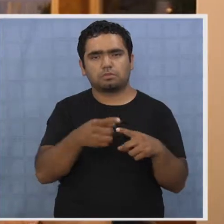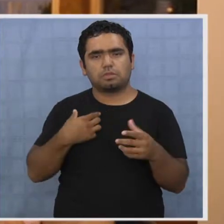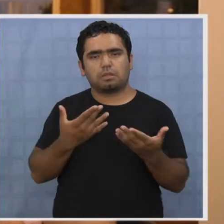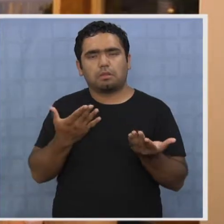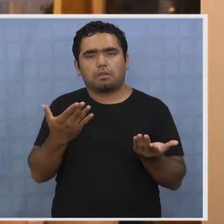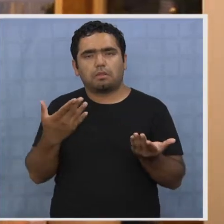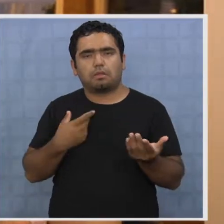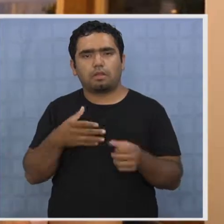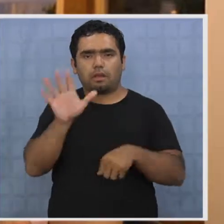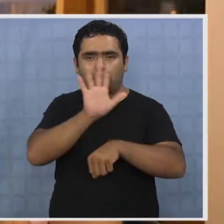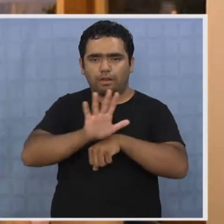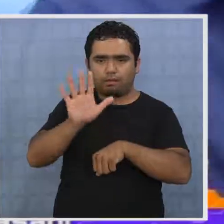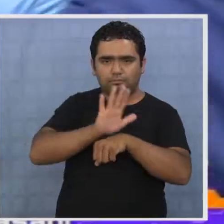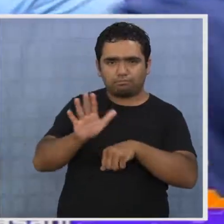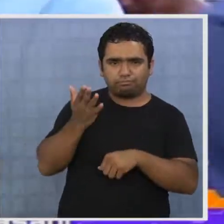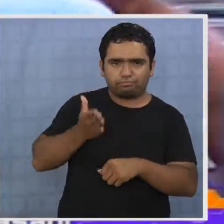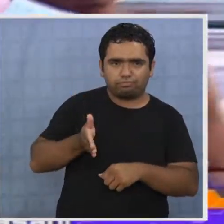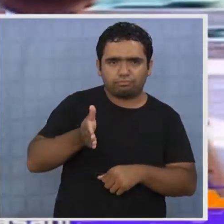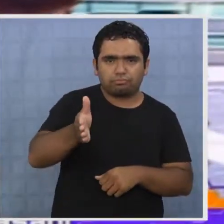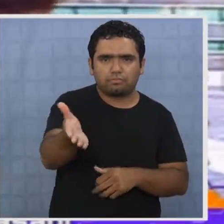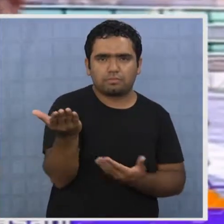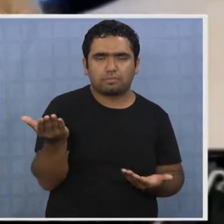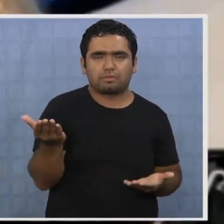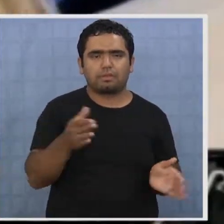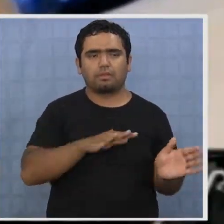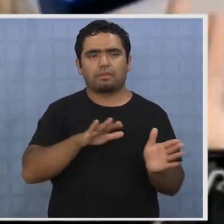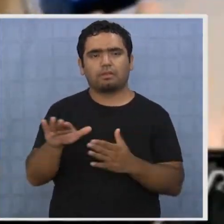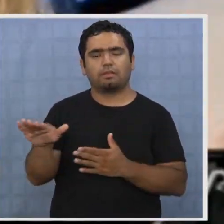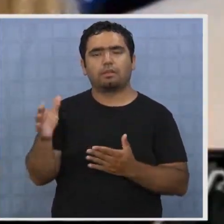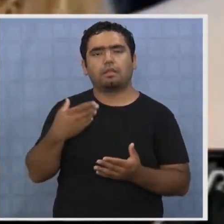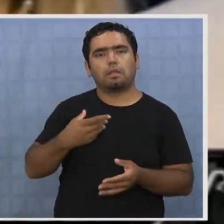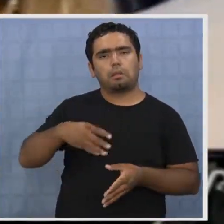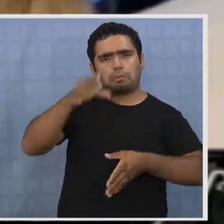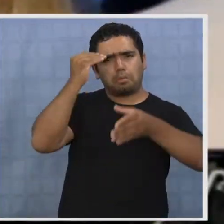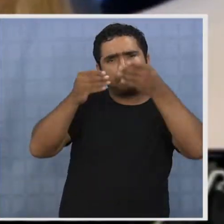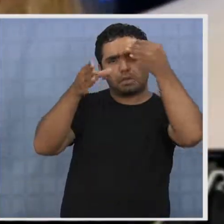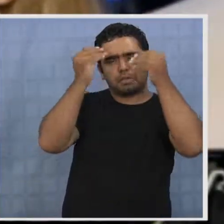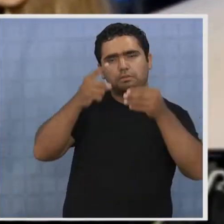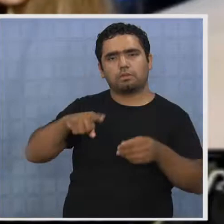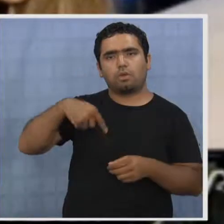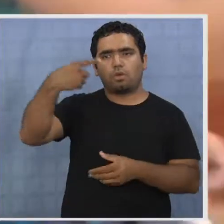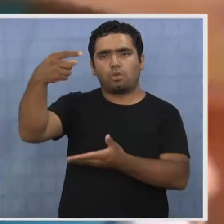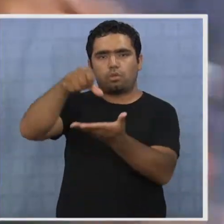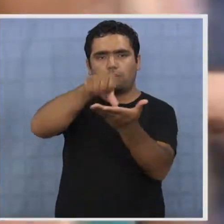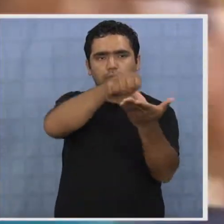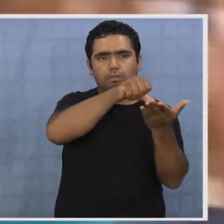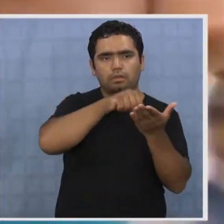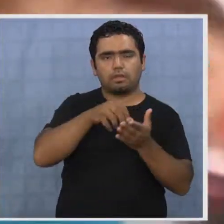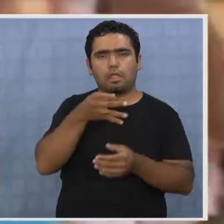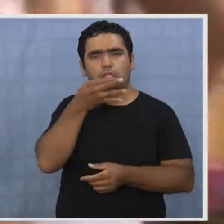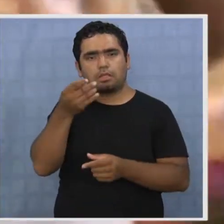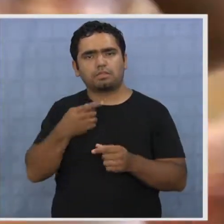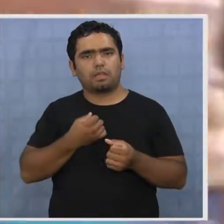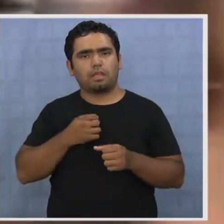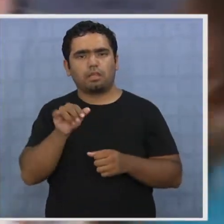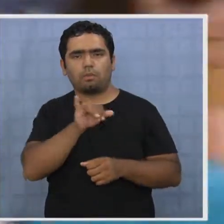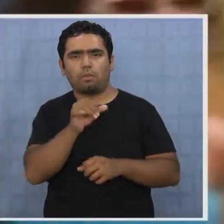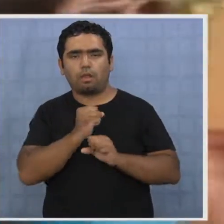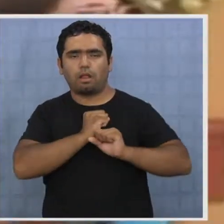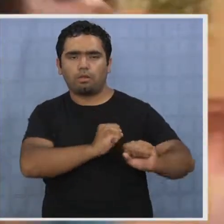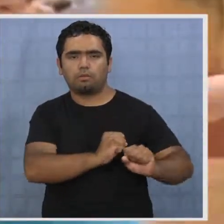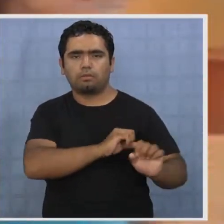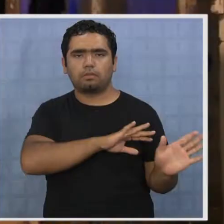se mantenga una dramaturgia nacional. Mientras, la experiencia de otros países dice todo lo contrario. El apoyo